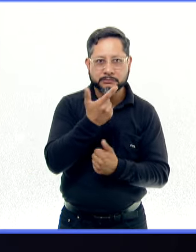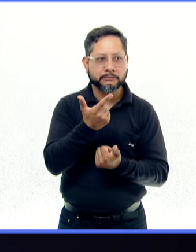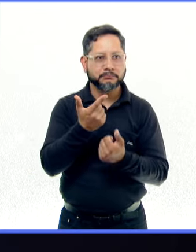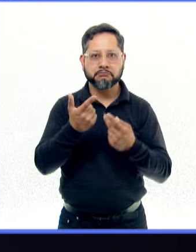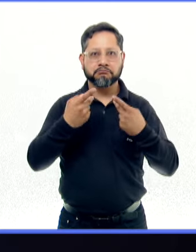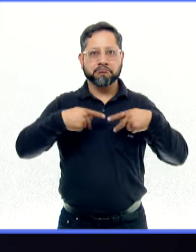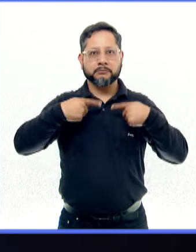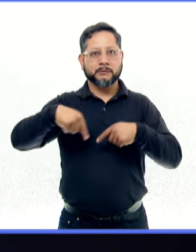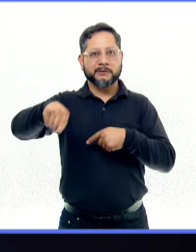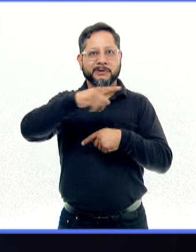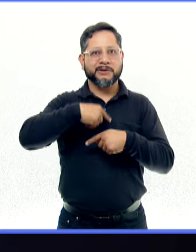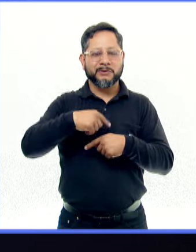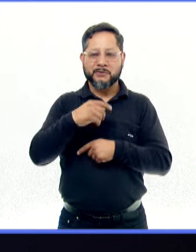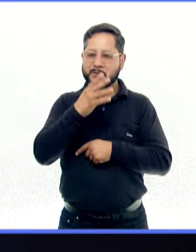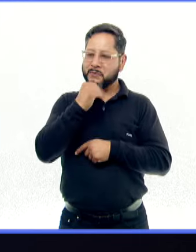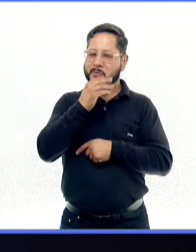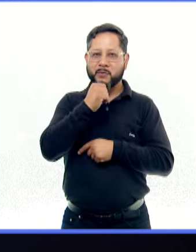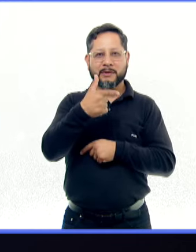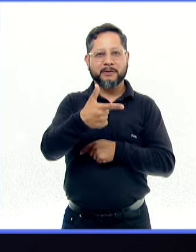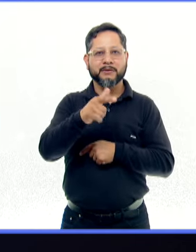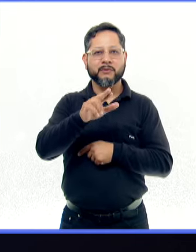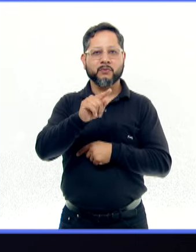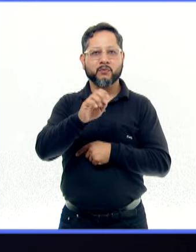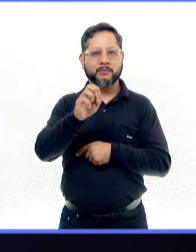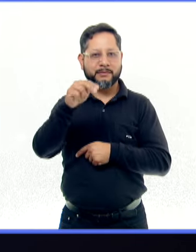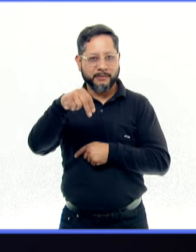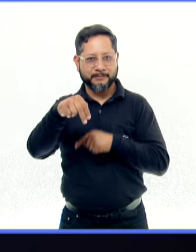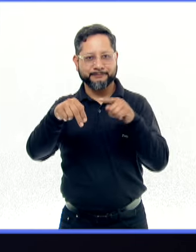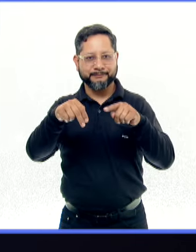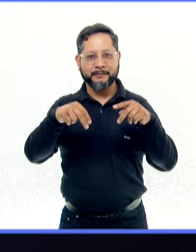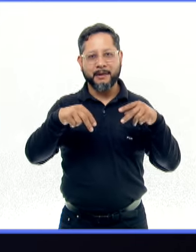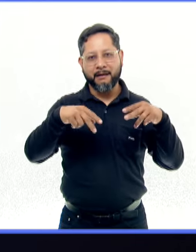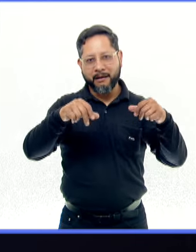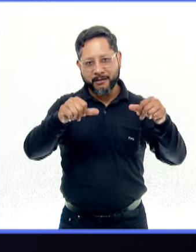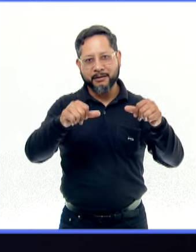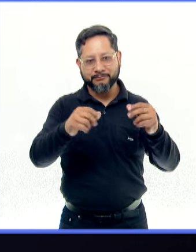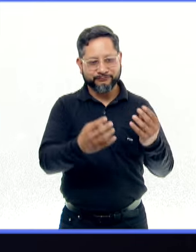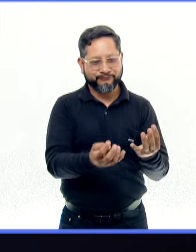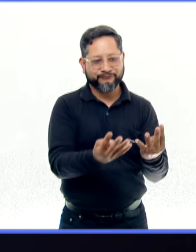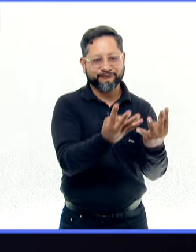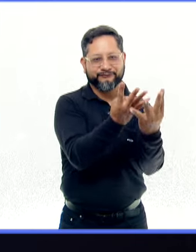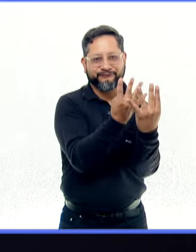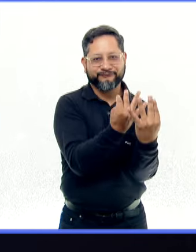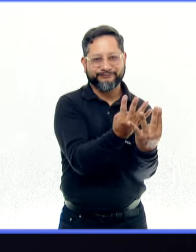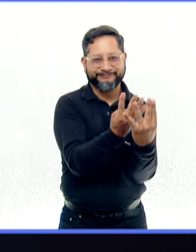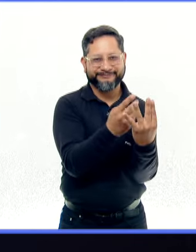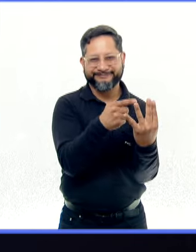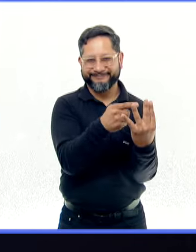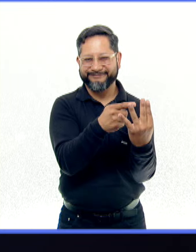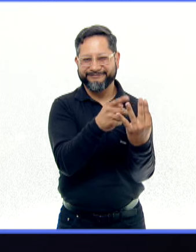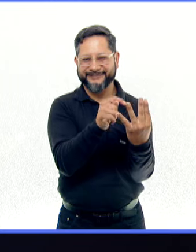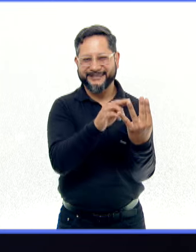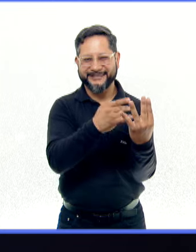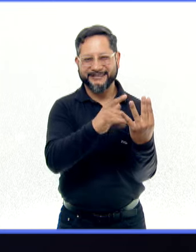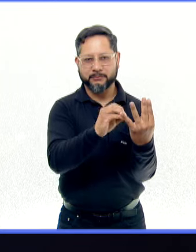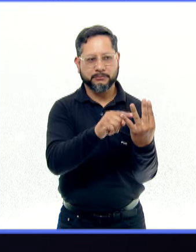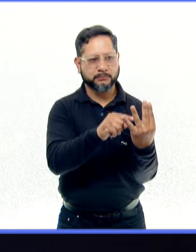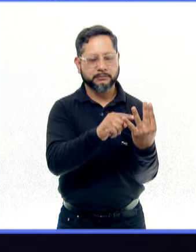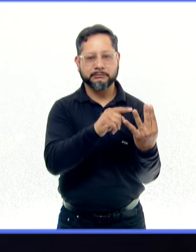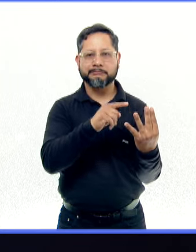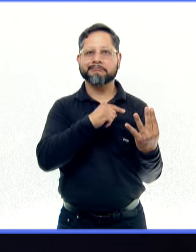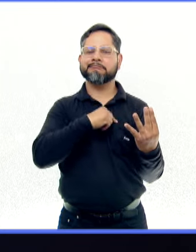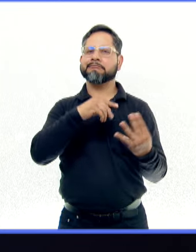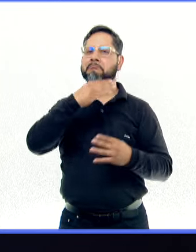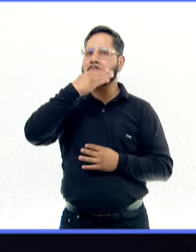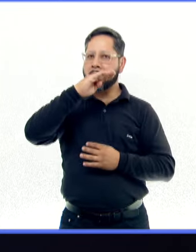personas que sufren de intolerancia al gluten que contiene la harina de trigo. Sin duda alguna, el maíz es una de las aportaciones